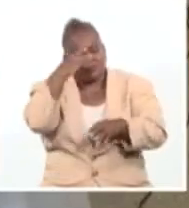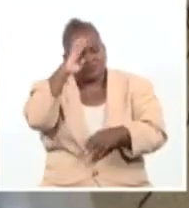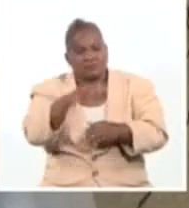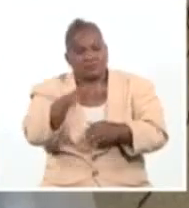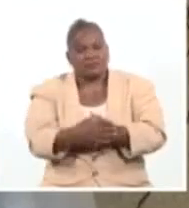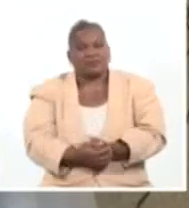Cubana.